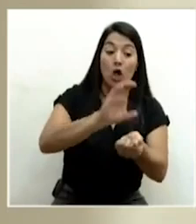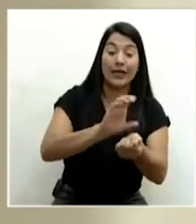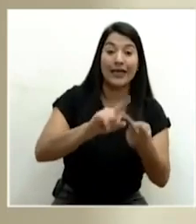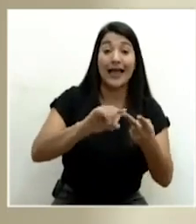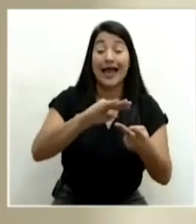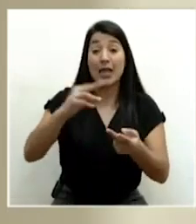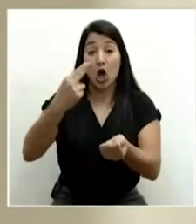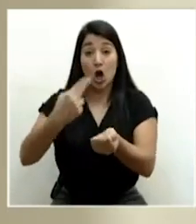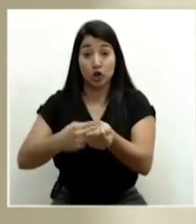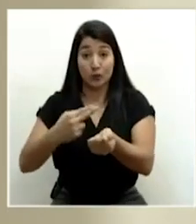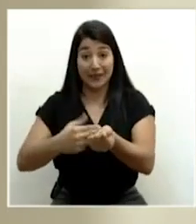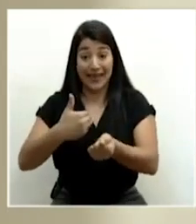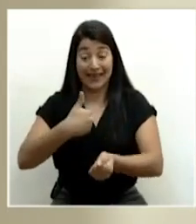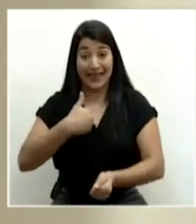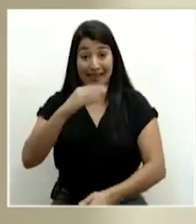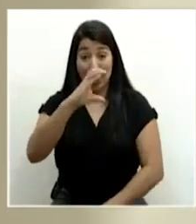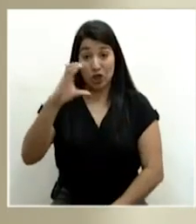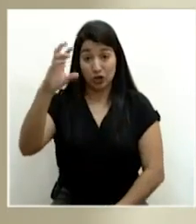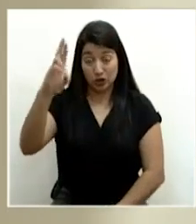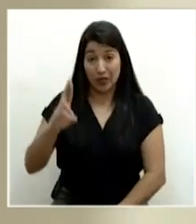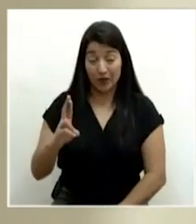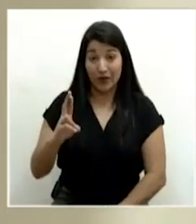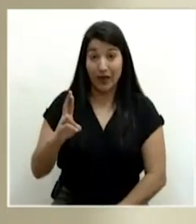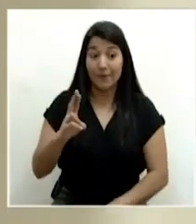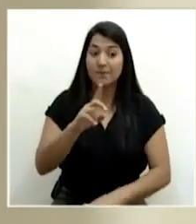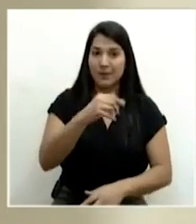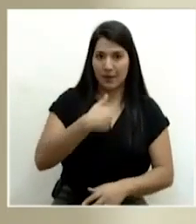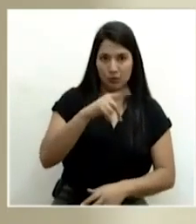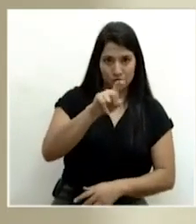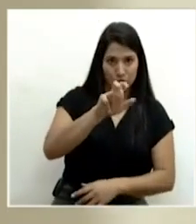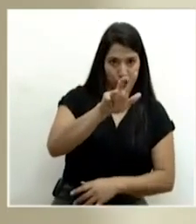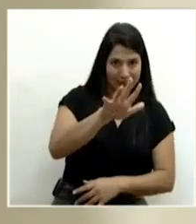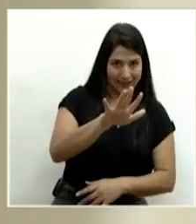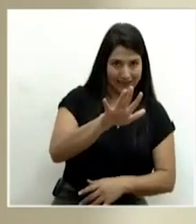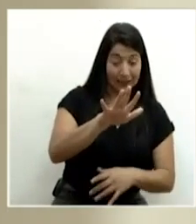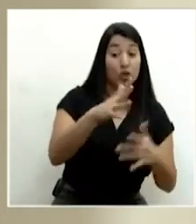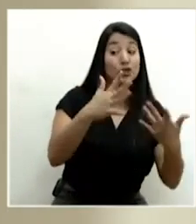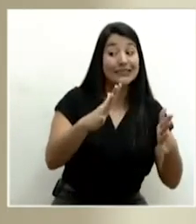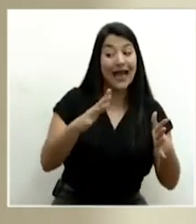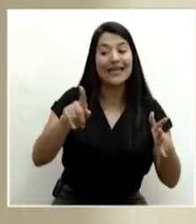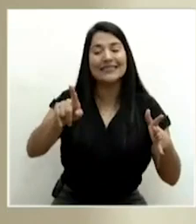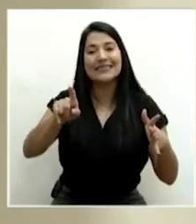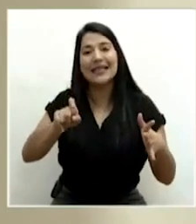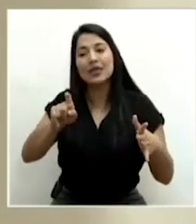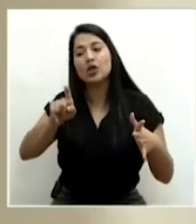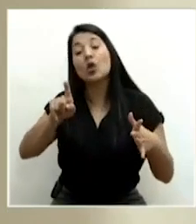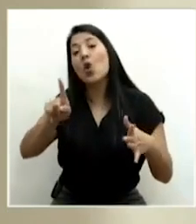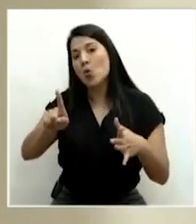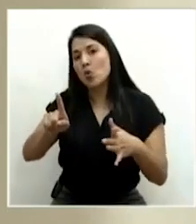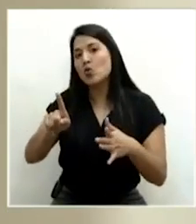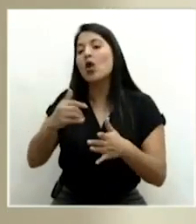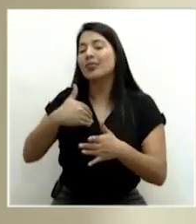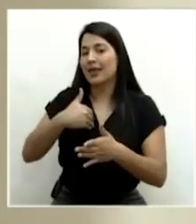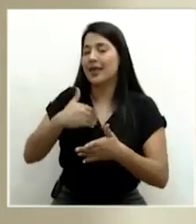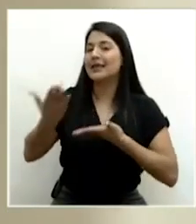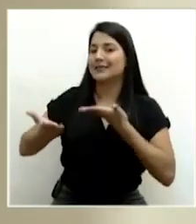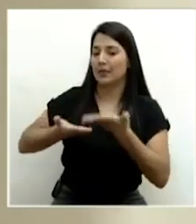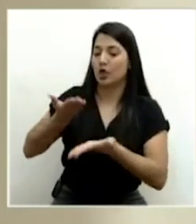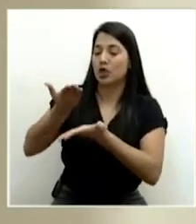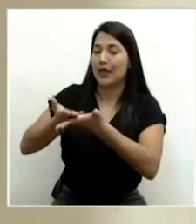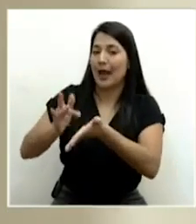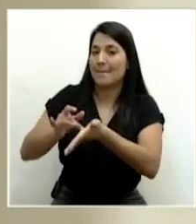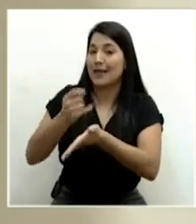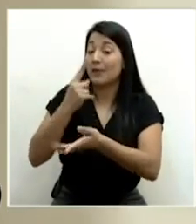país, ciento tres ciento uno de ellos ya tiene habilitado la entrega a domicilio de los